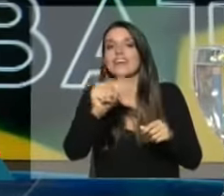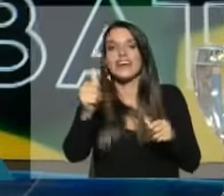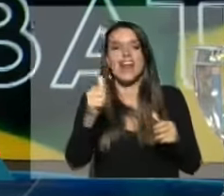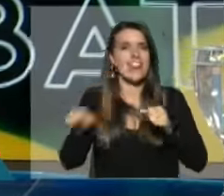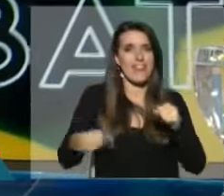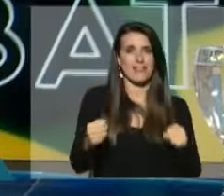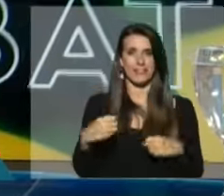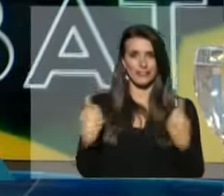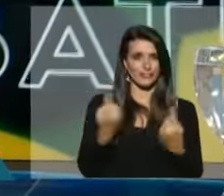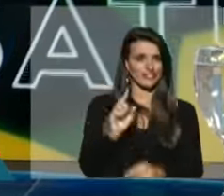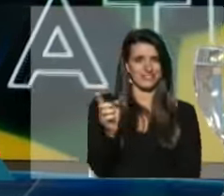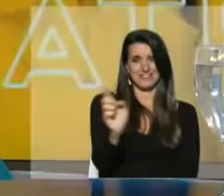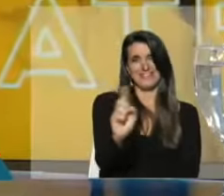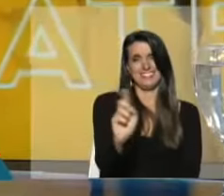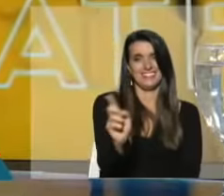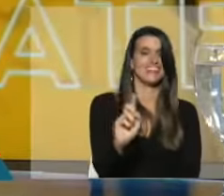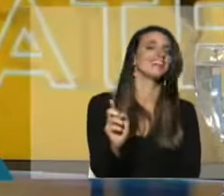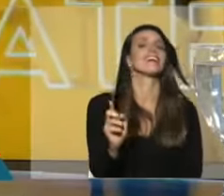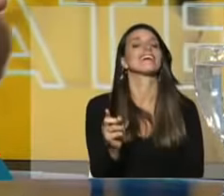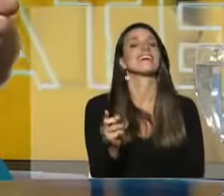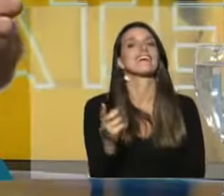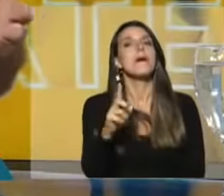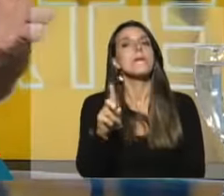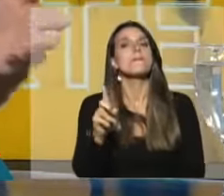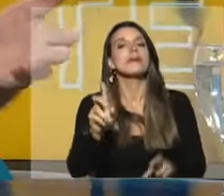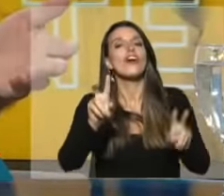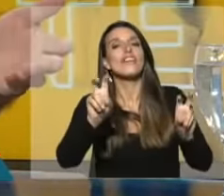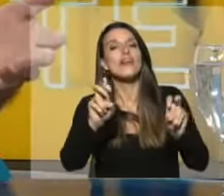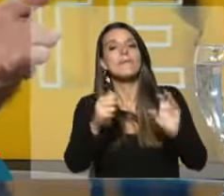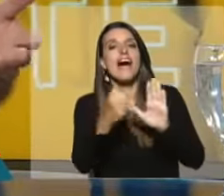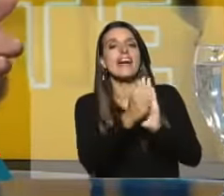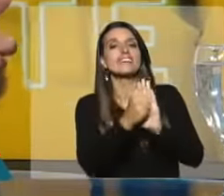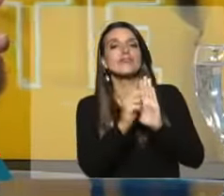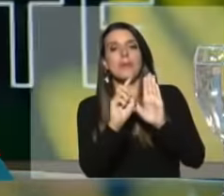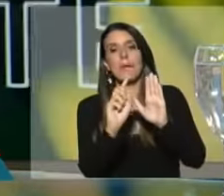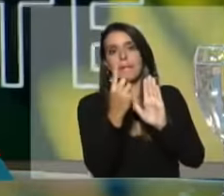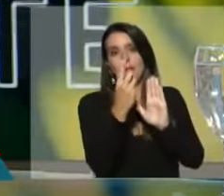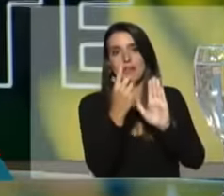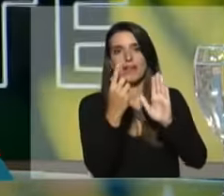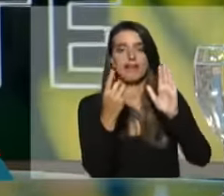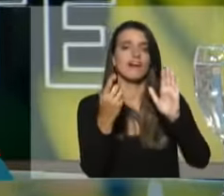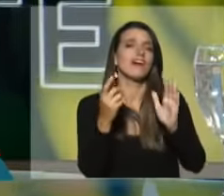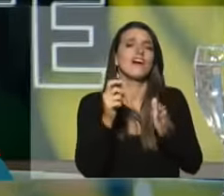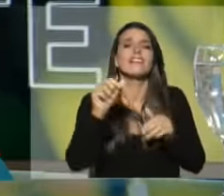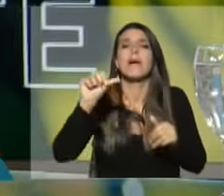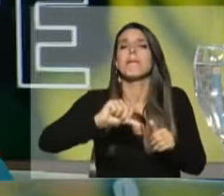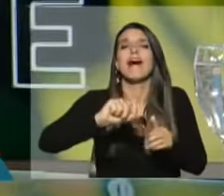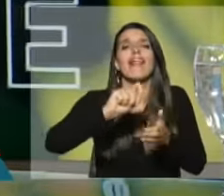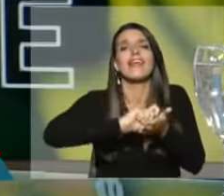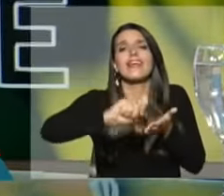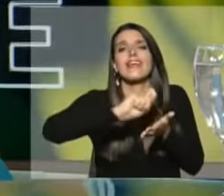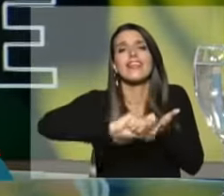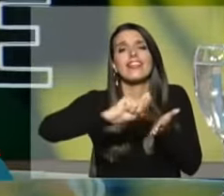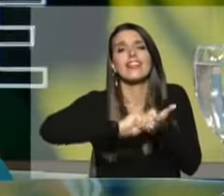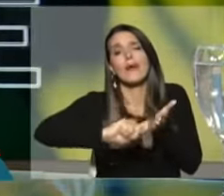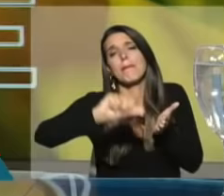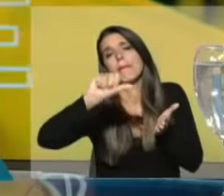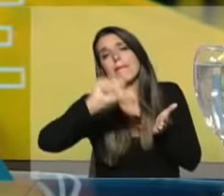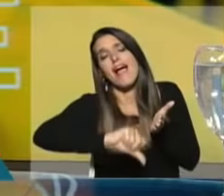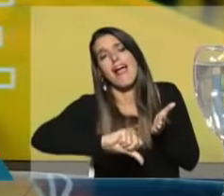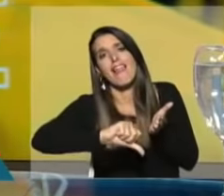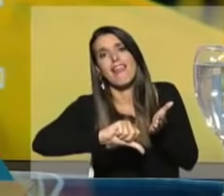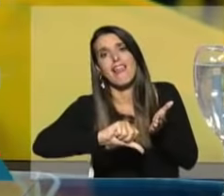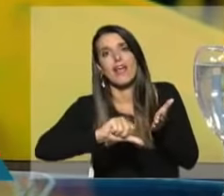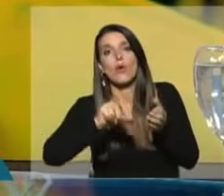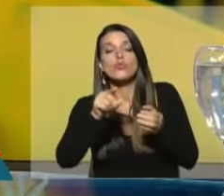no somos nosotros. Pero, sobre el artículo primero, está mal redactado. Cuando usted